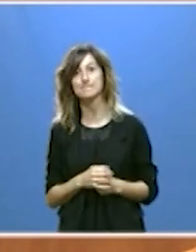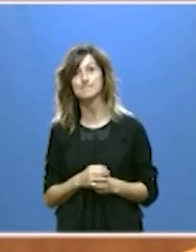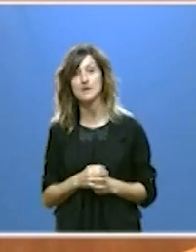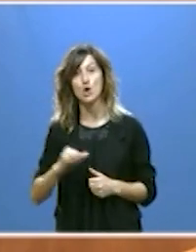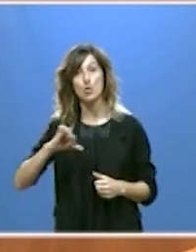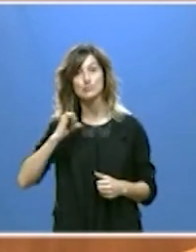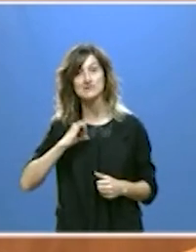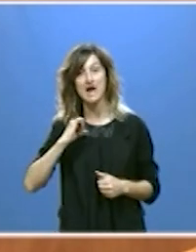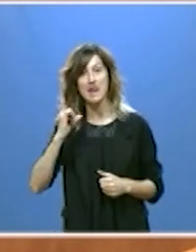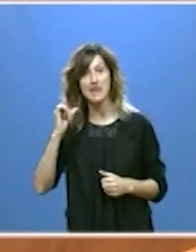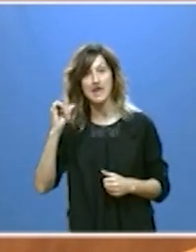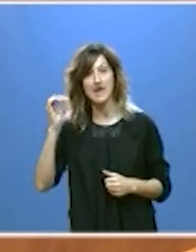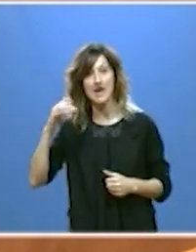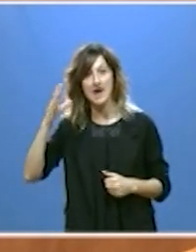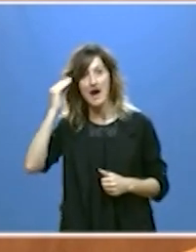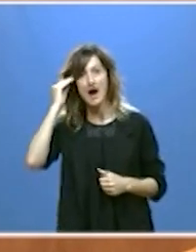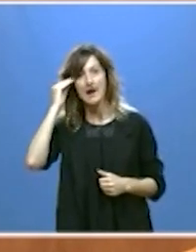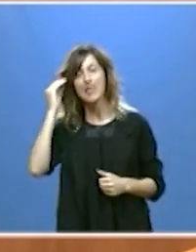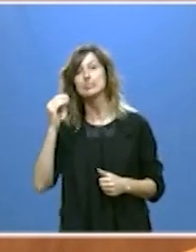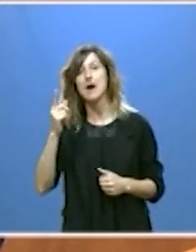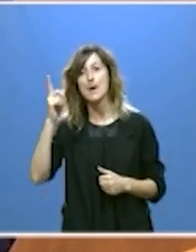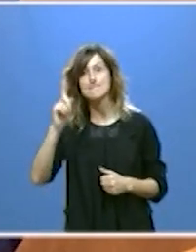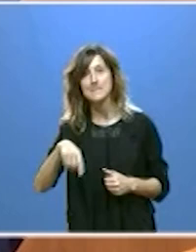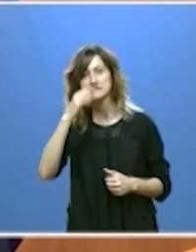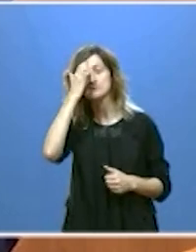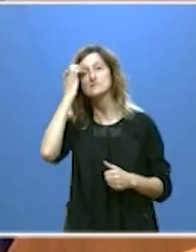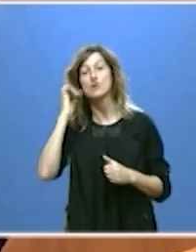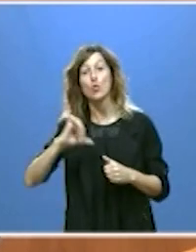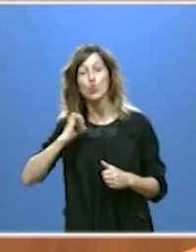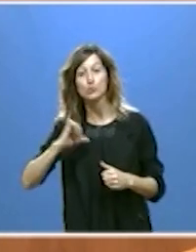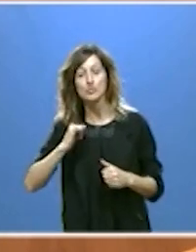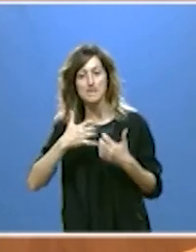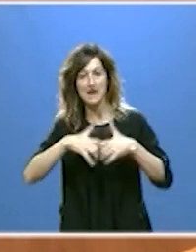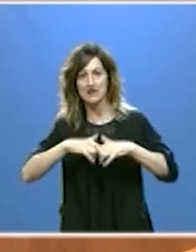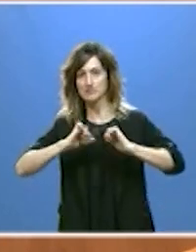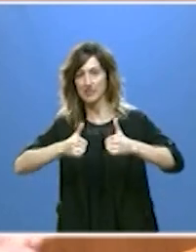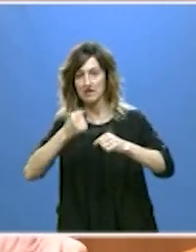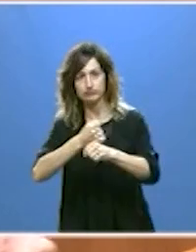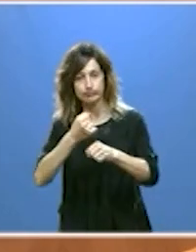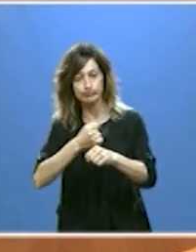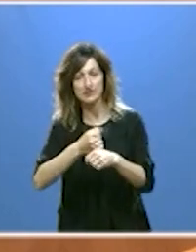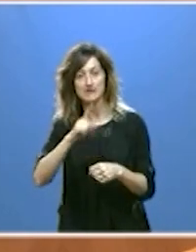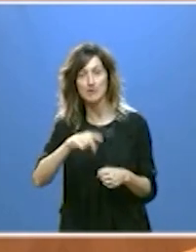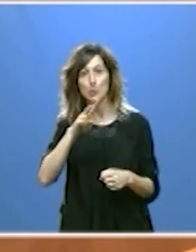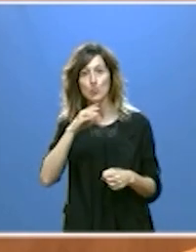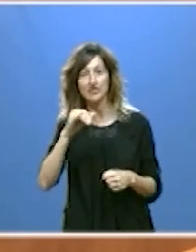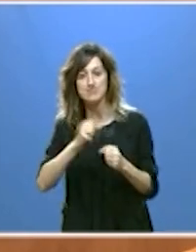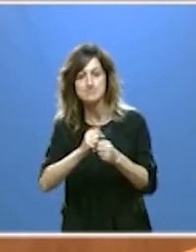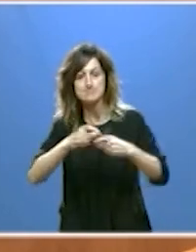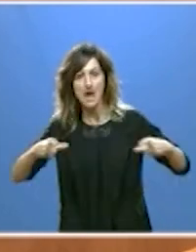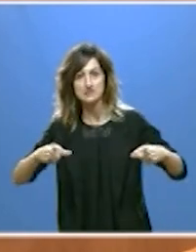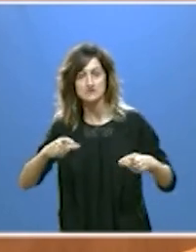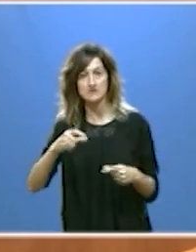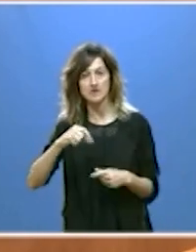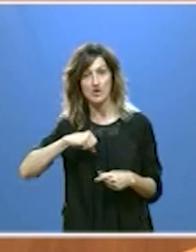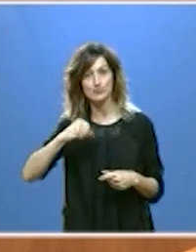el Hospital de Aranda, también a lo largo de este mes de octubre podrán entrar las máquinas, la ampliación de la UCI del Hospital de León